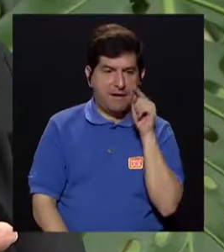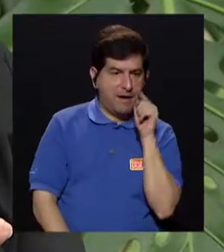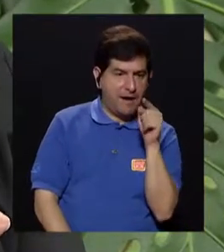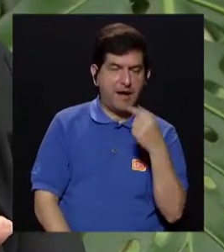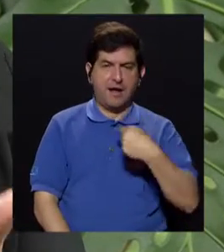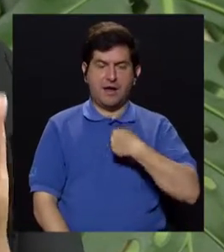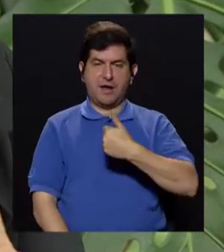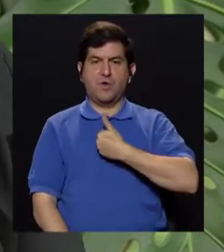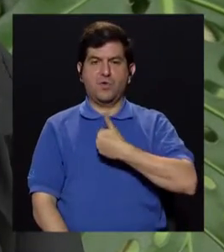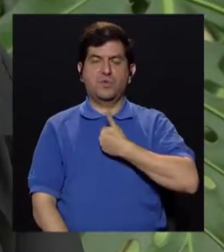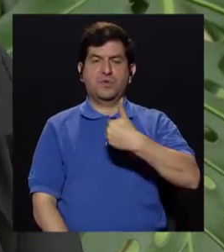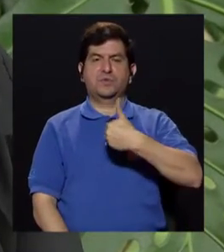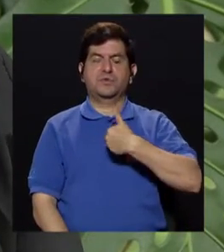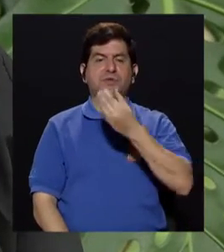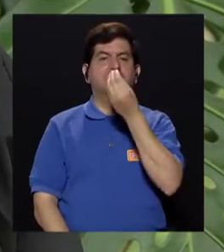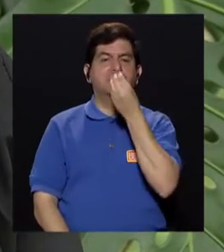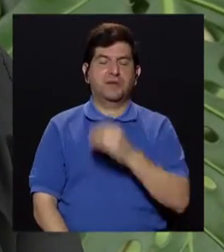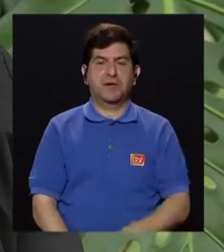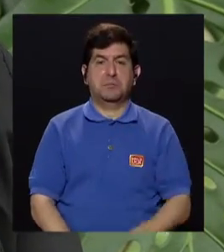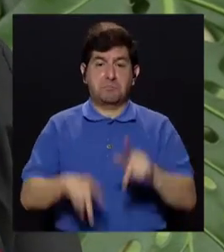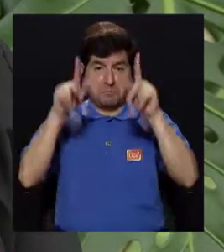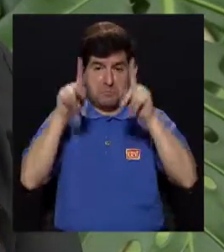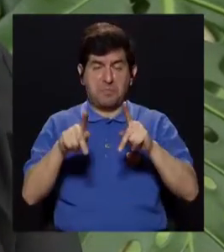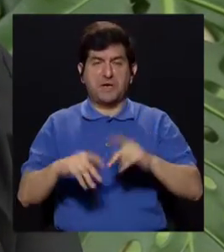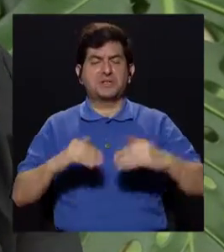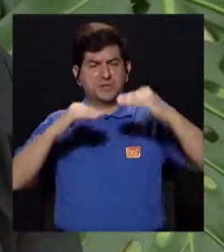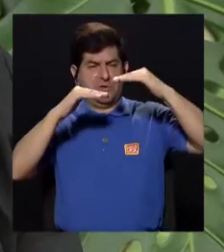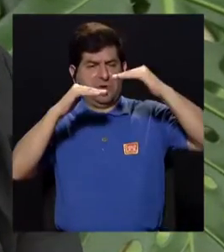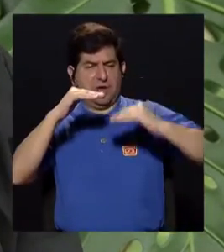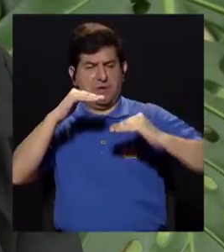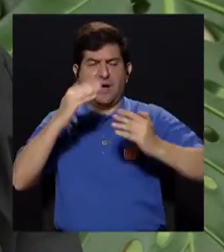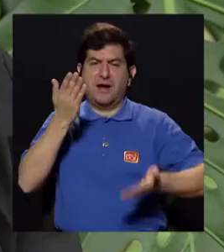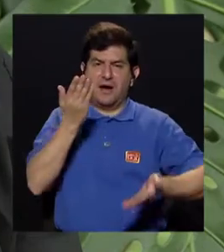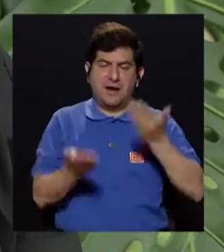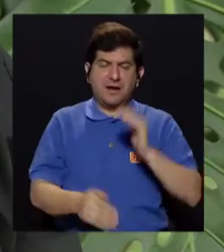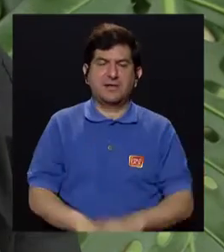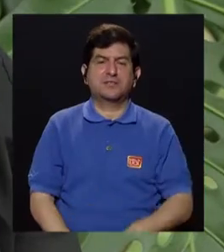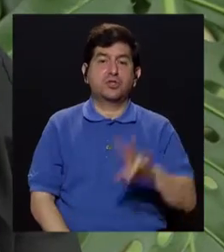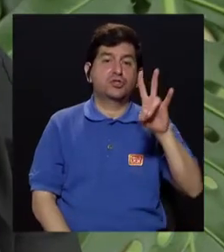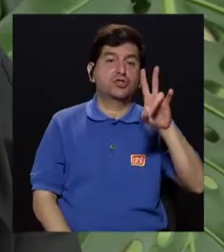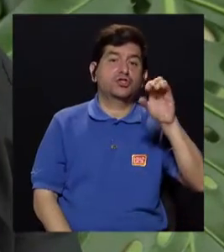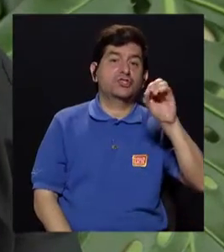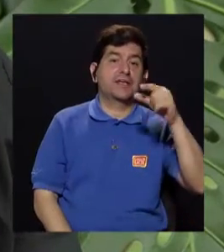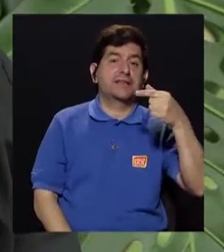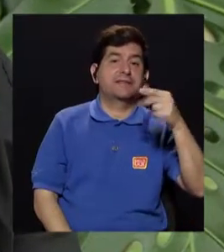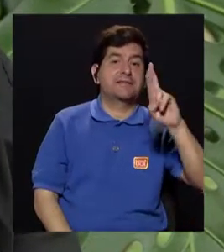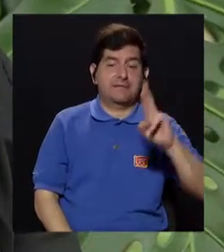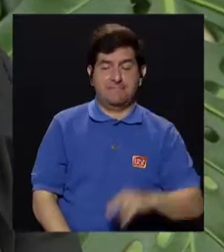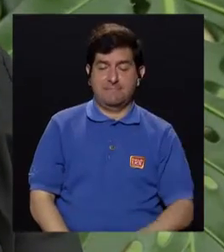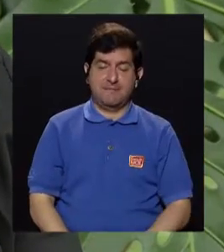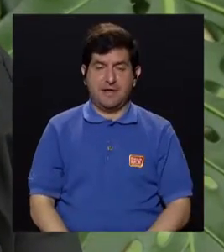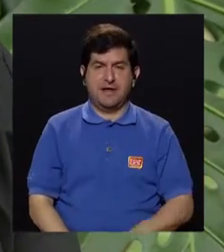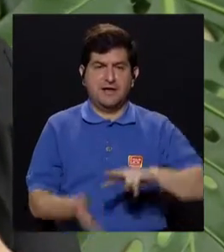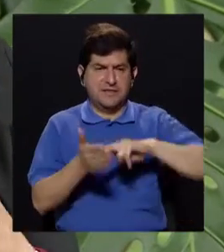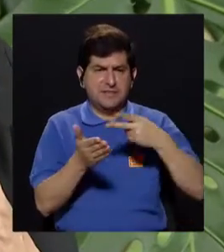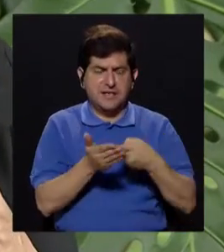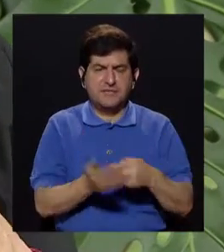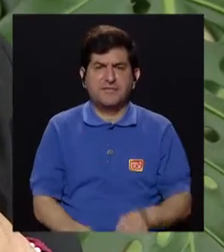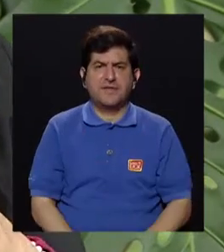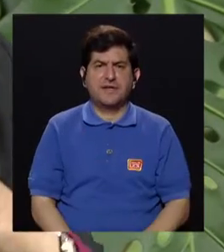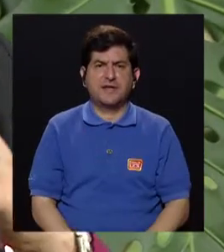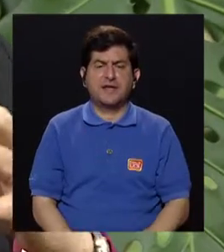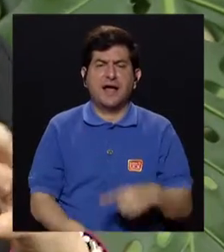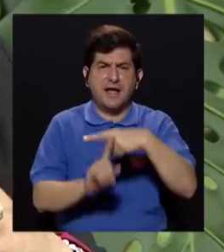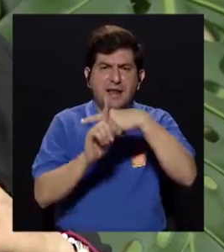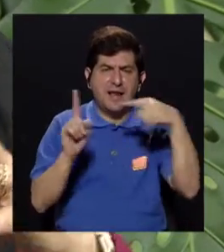tamaño de porción que a uno mismo le corresponde. Y si es una persona muy bajita, es posible que sean 70 gramos. 70 gramos